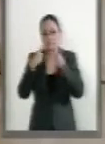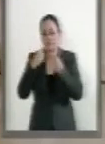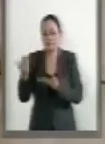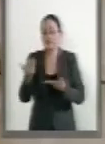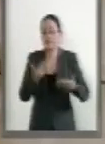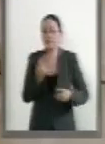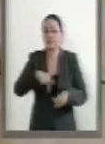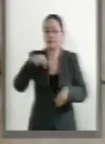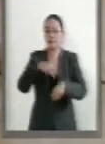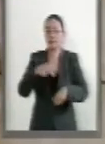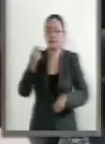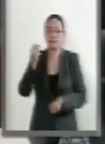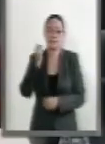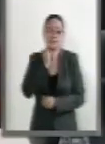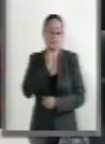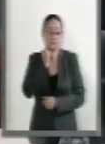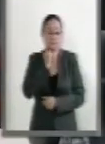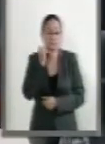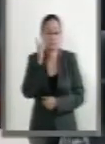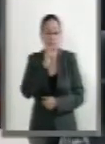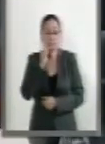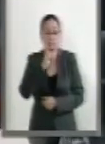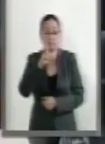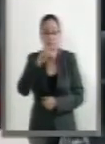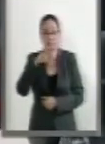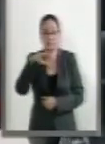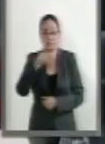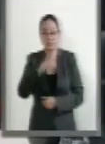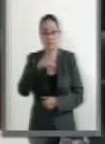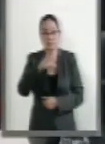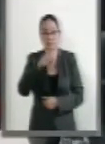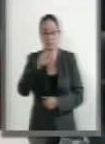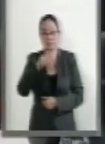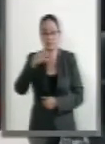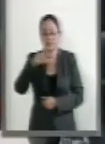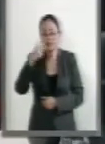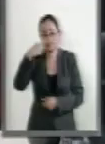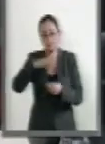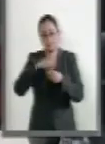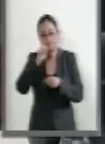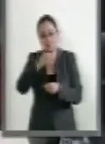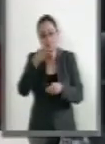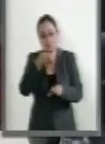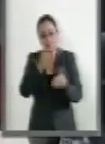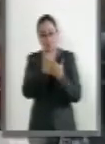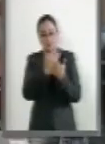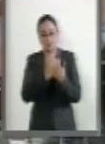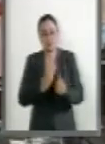Concede ahora el uso de la palabra a la senadora Lorena Cuellar Cisneros para hablar a favor del dictamen.